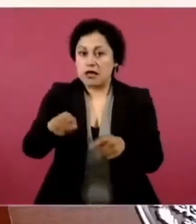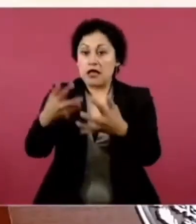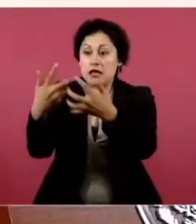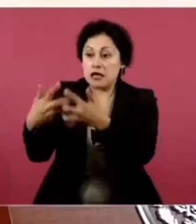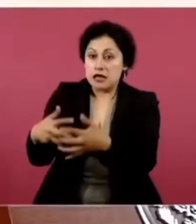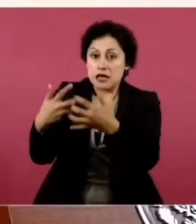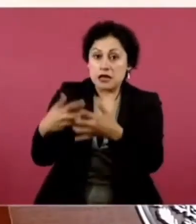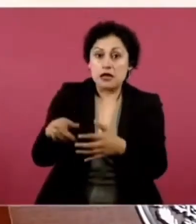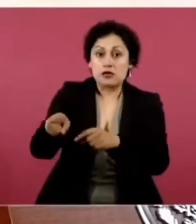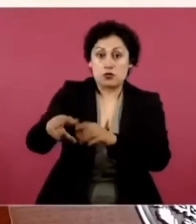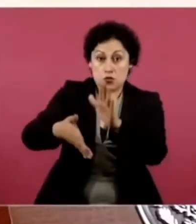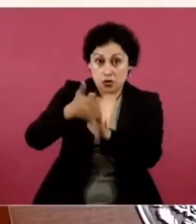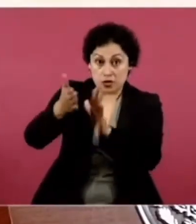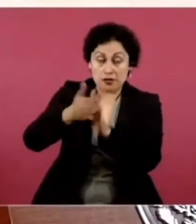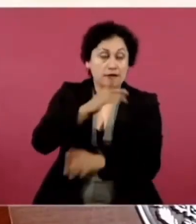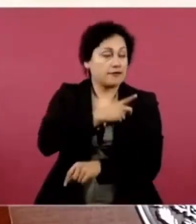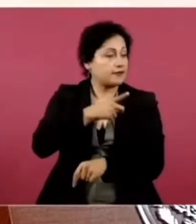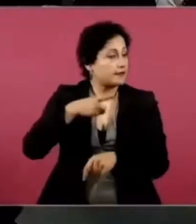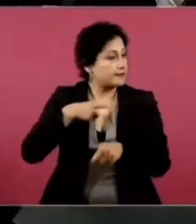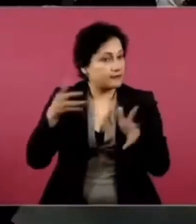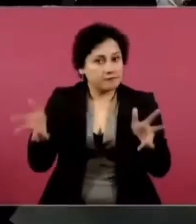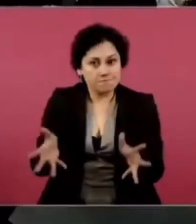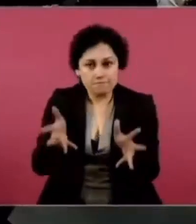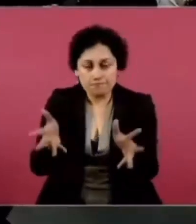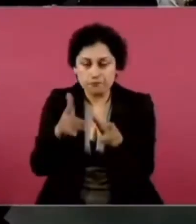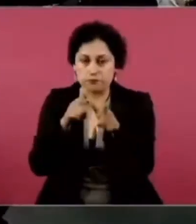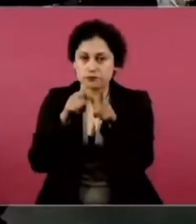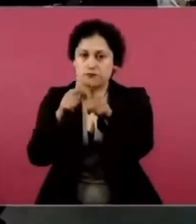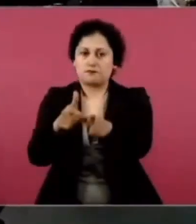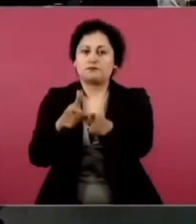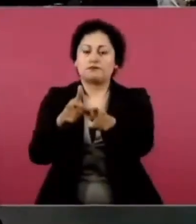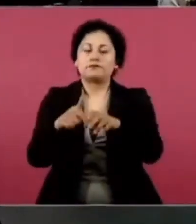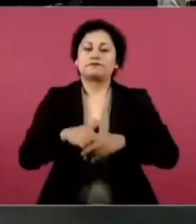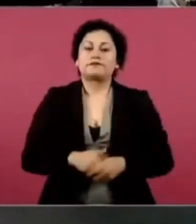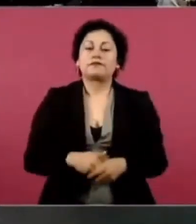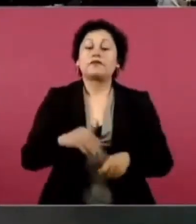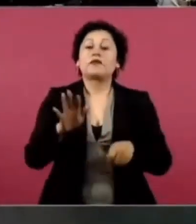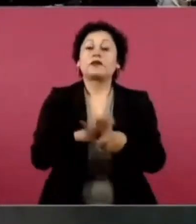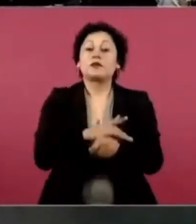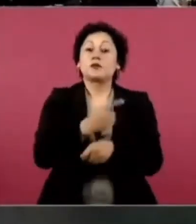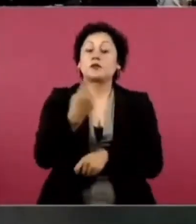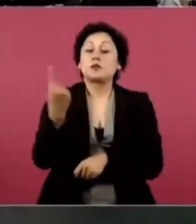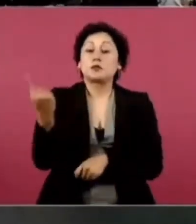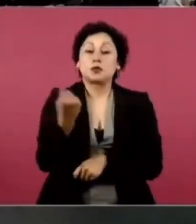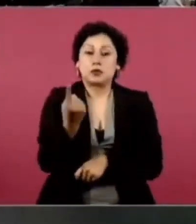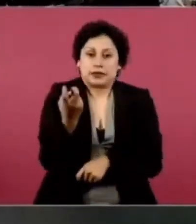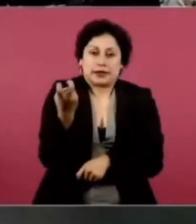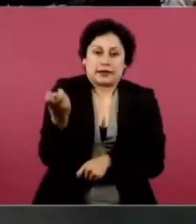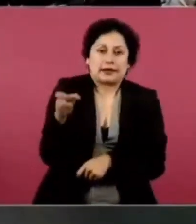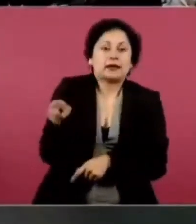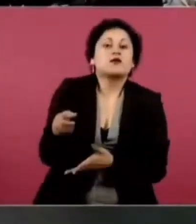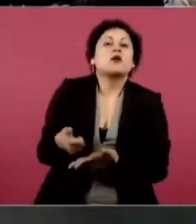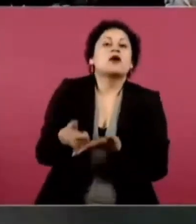de la construcción, porque eso funciona,